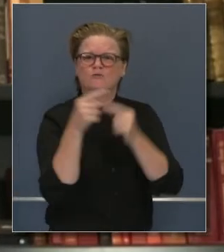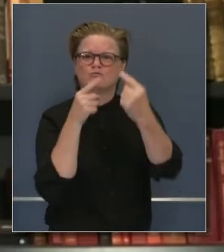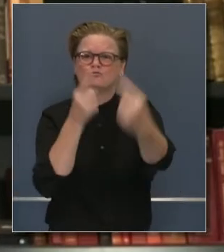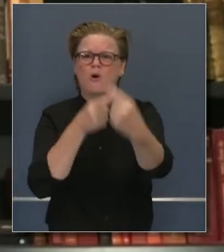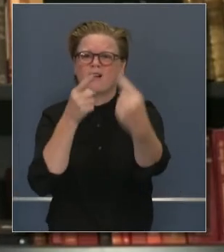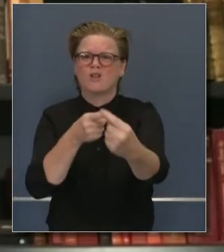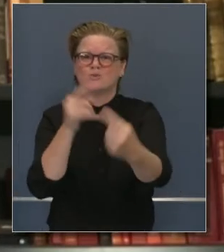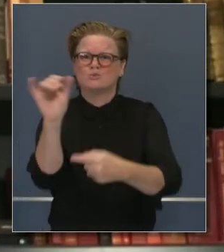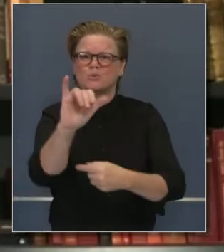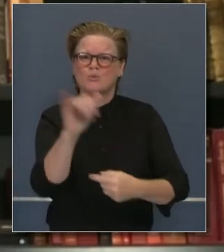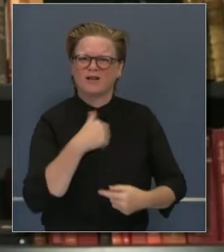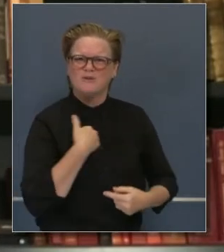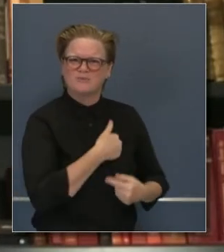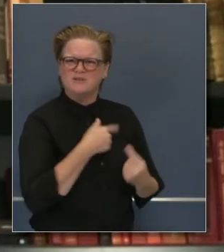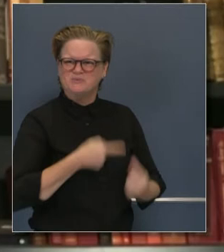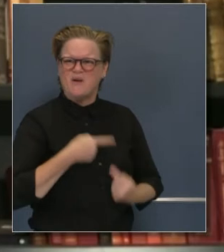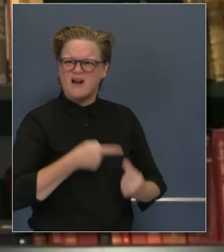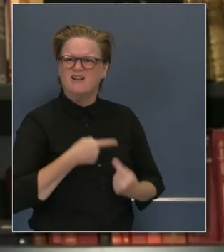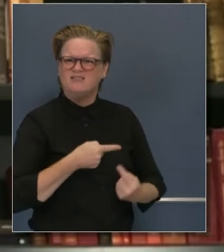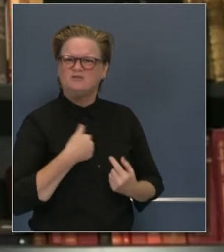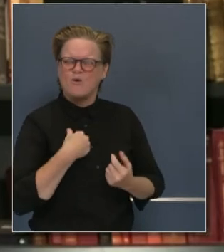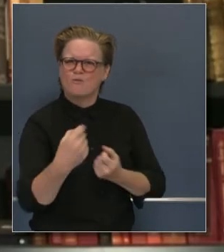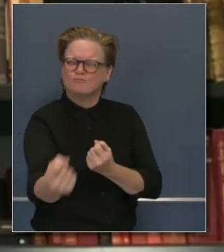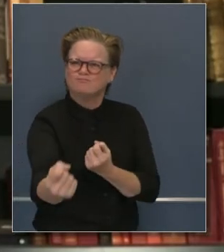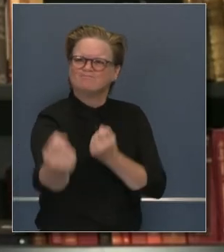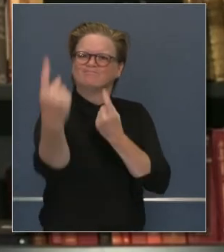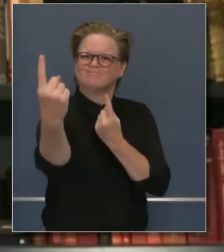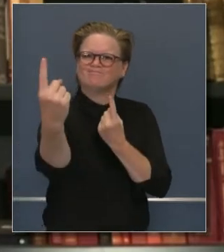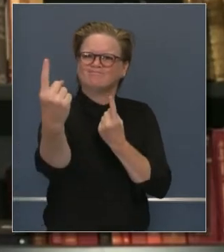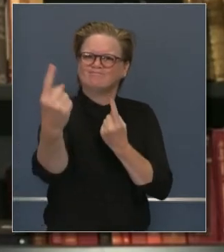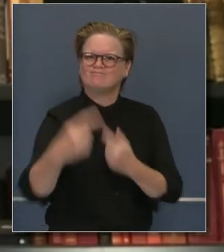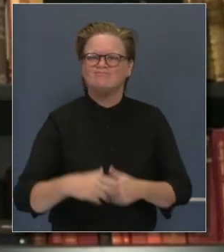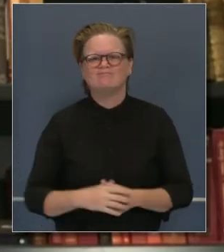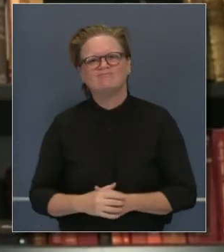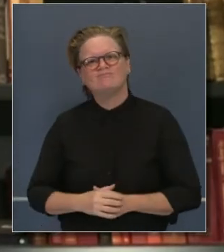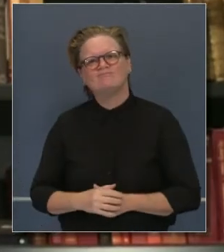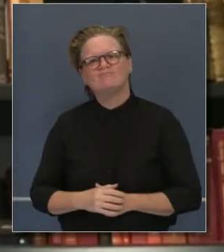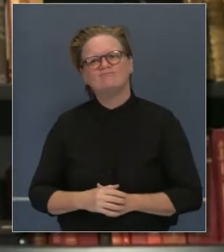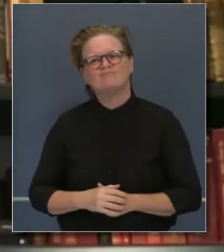sufriendo actualmente, incluso algunos por peores condiciones.